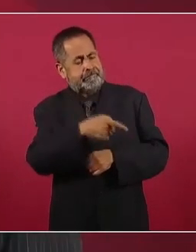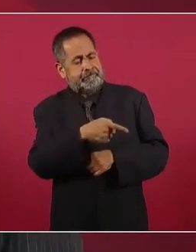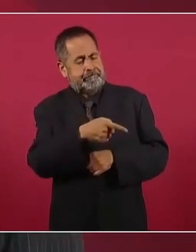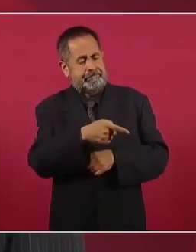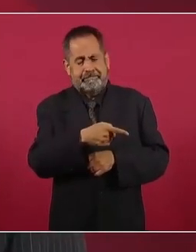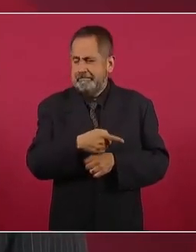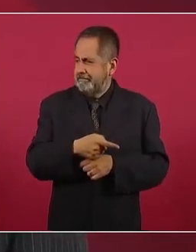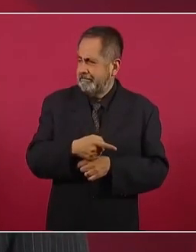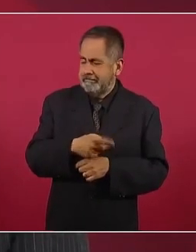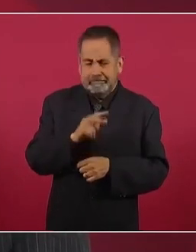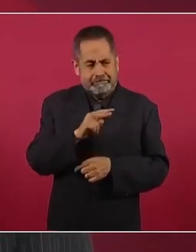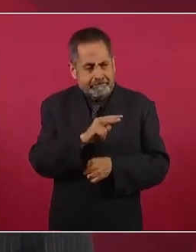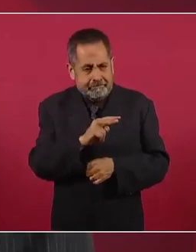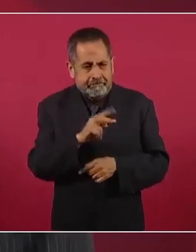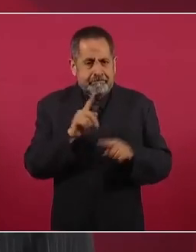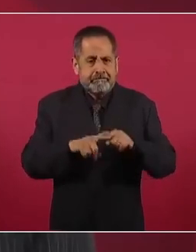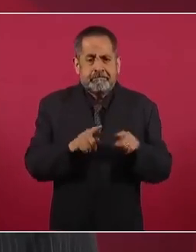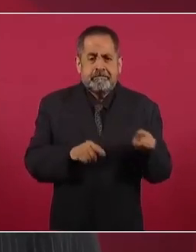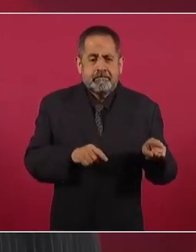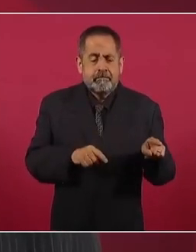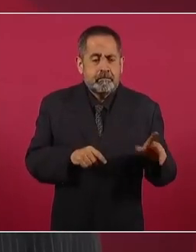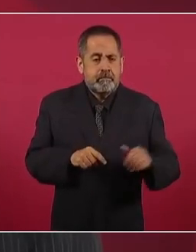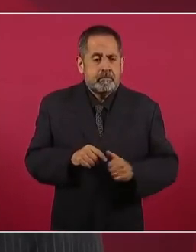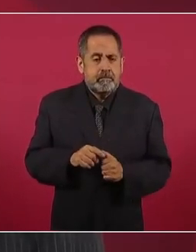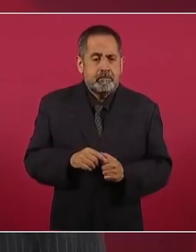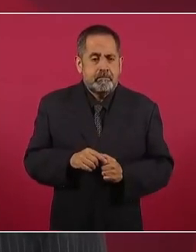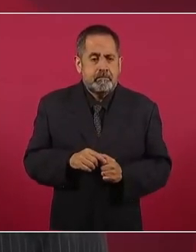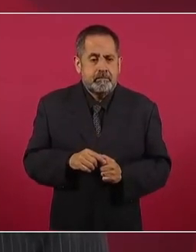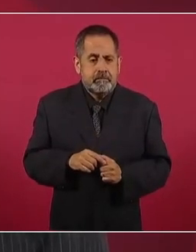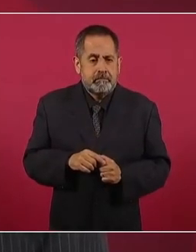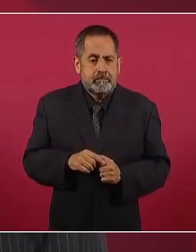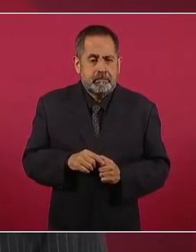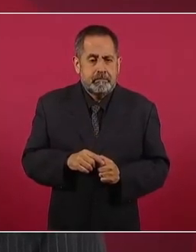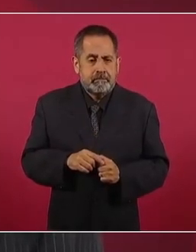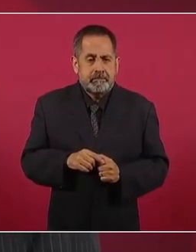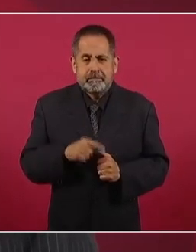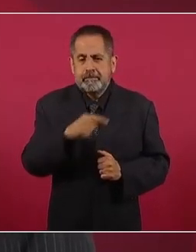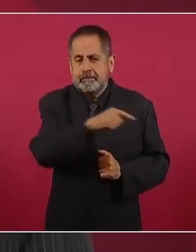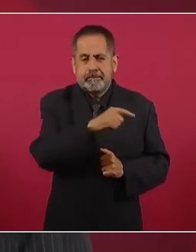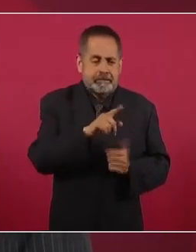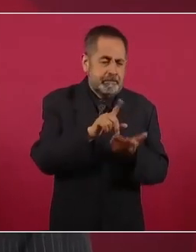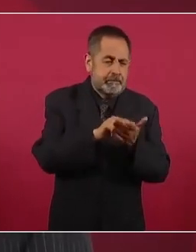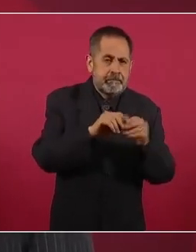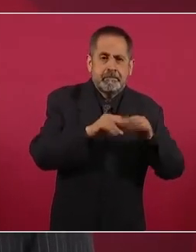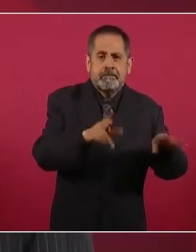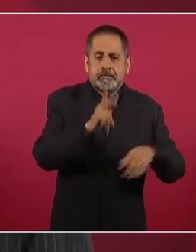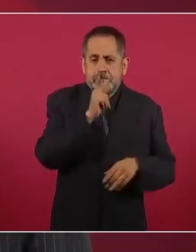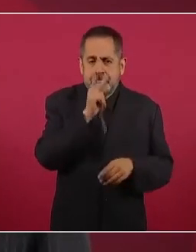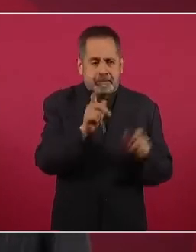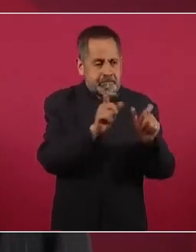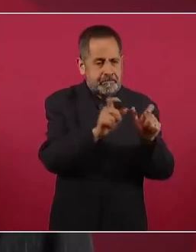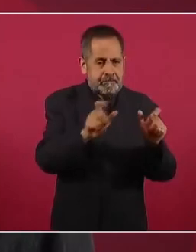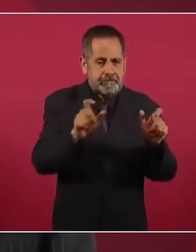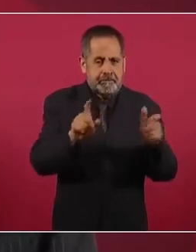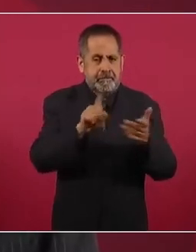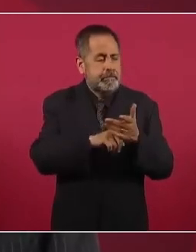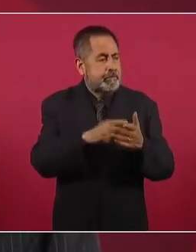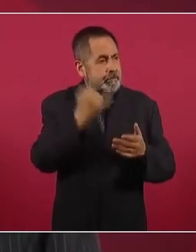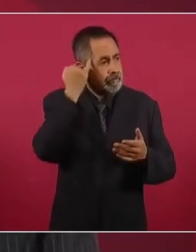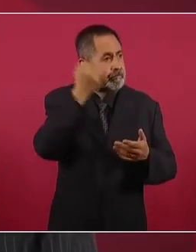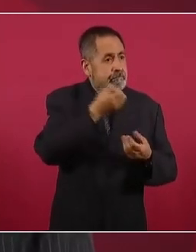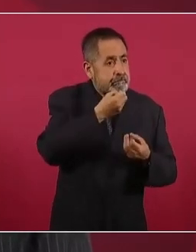sino los términos, como se expresan,